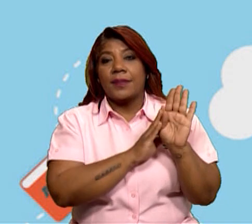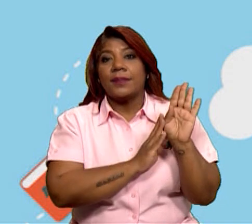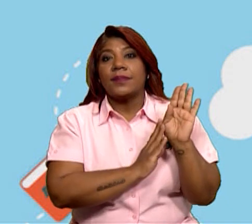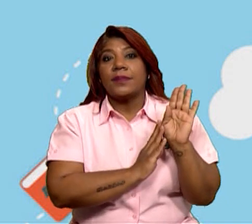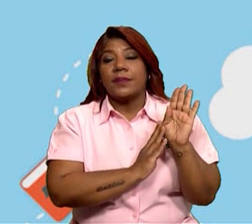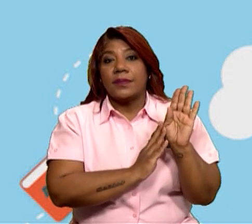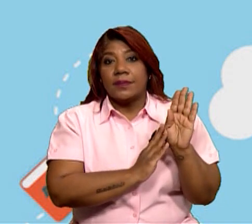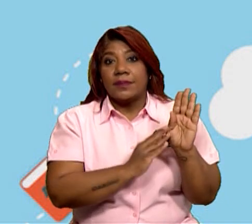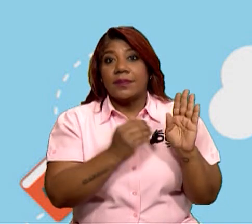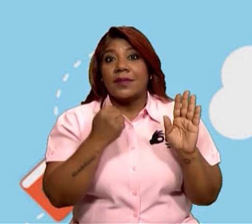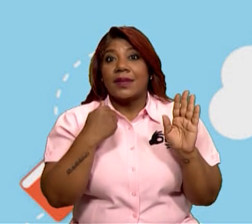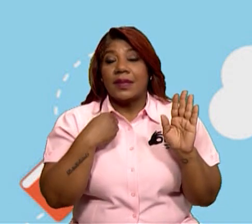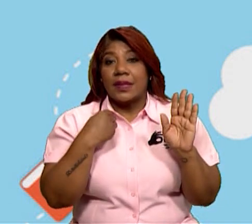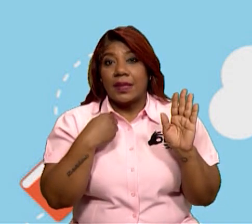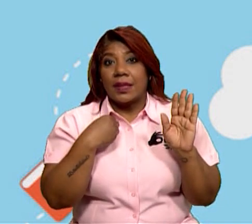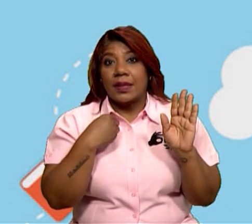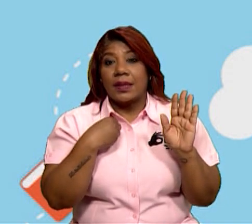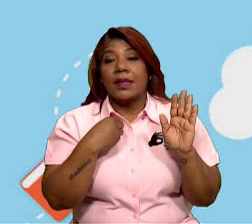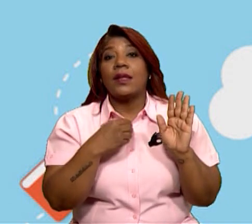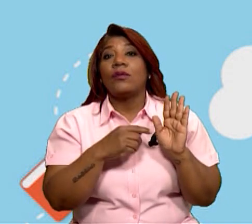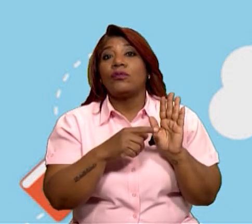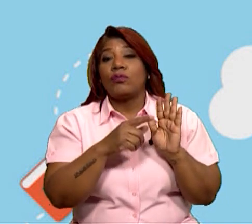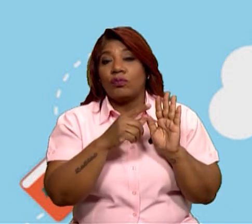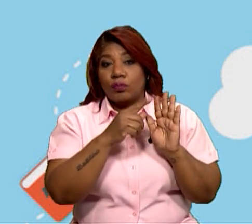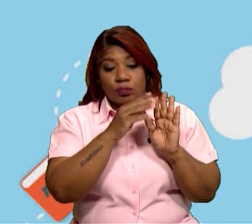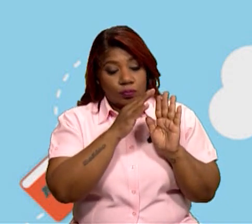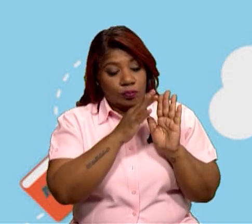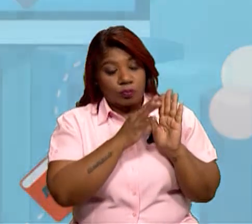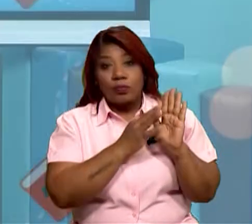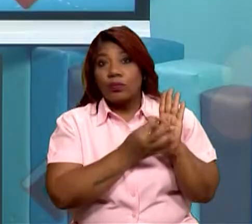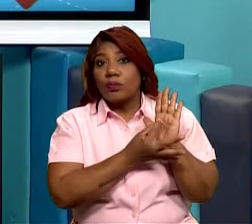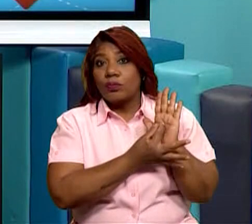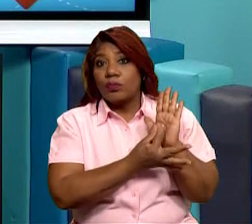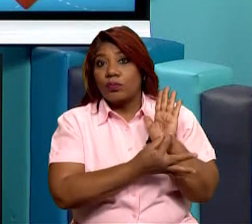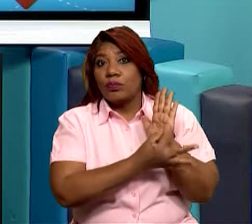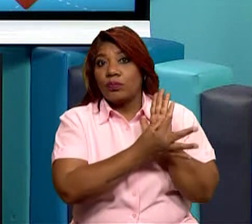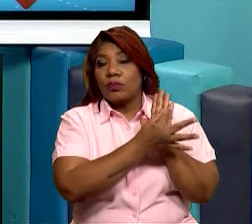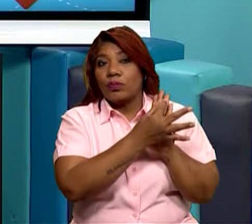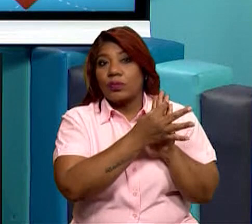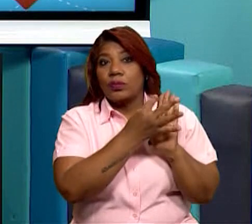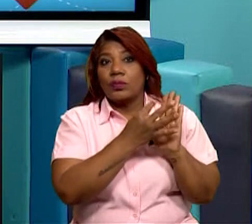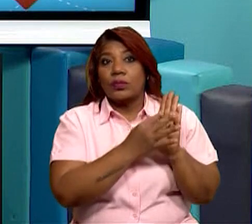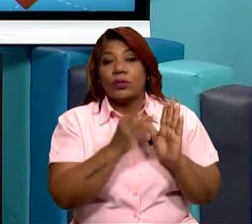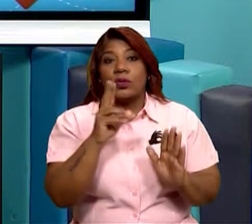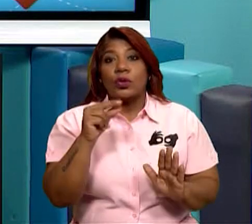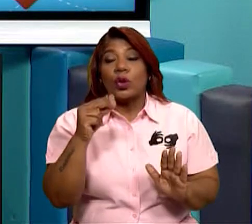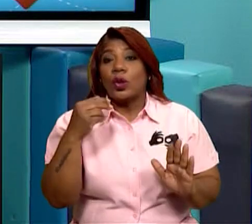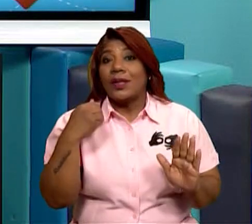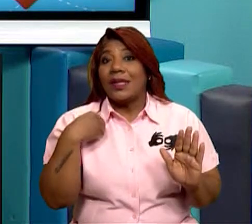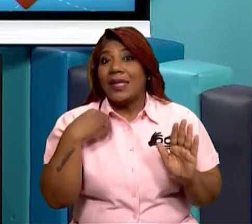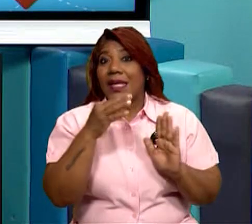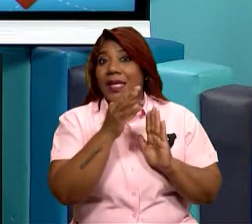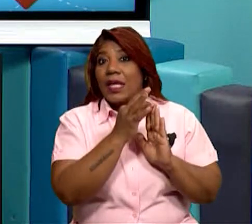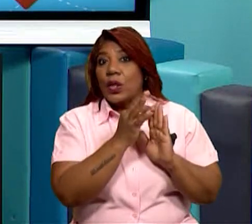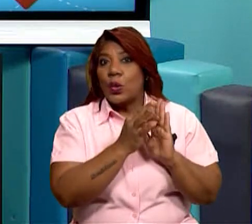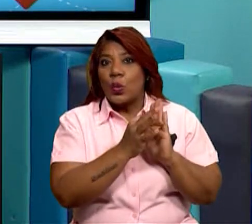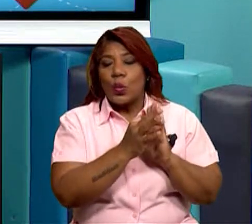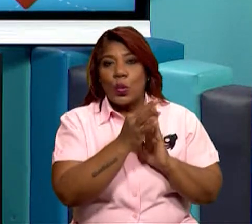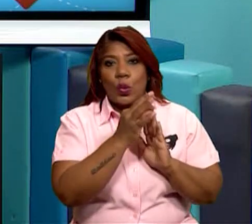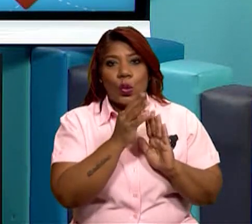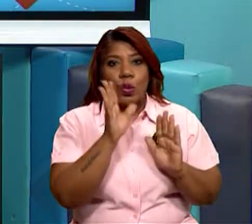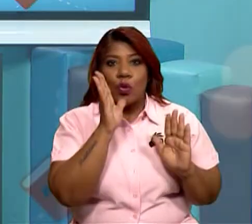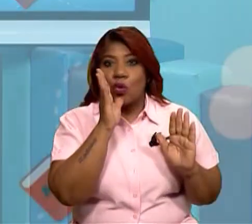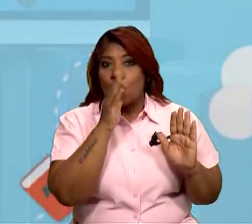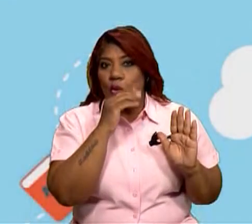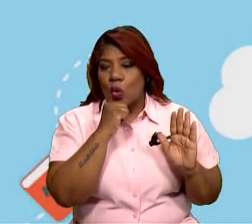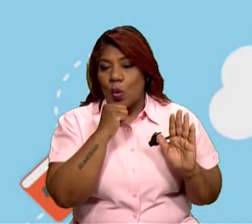cromosoma. Ellas no tienen, como escuchamos en el video, ellas no tienen núcleo. Muy bien. También